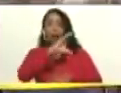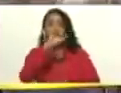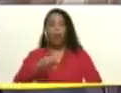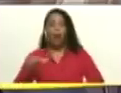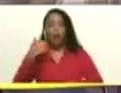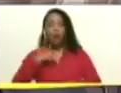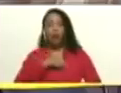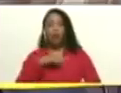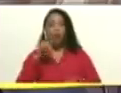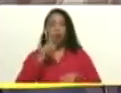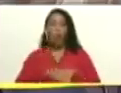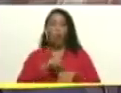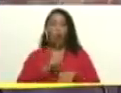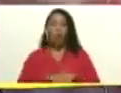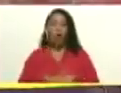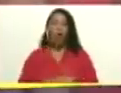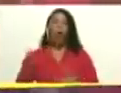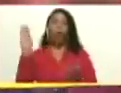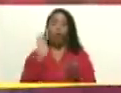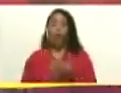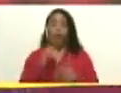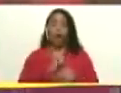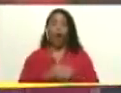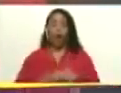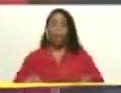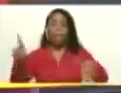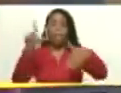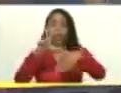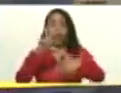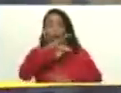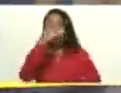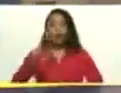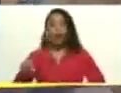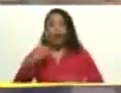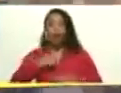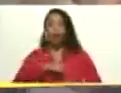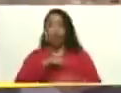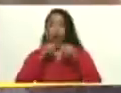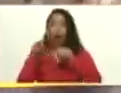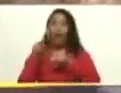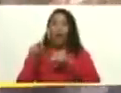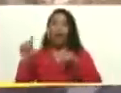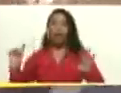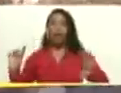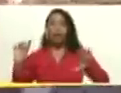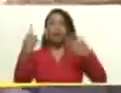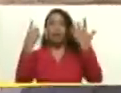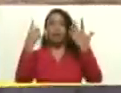llegado de nuevo la hora de América Latina y el Caribe y ahí estaremos con esta sexta línea.